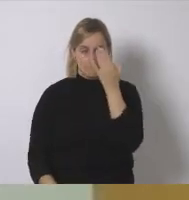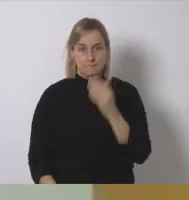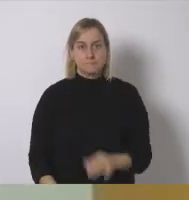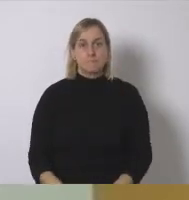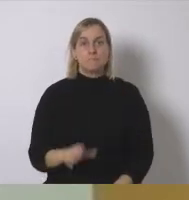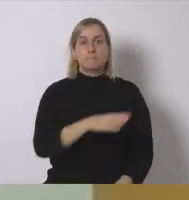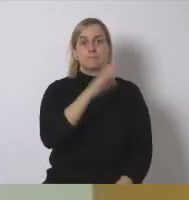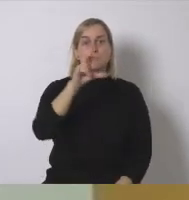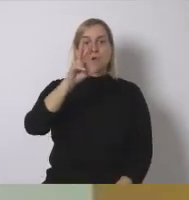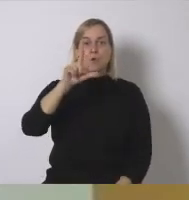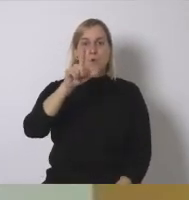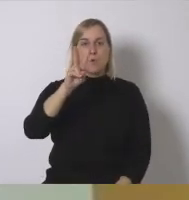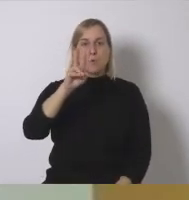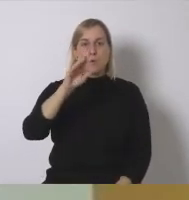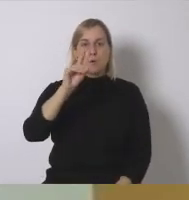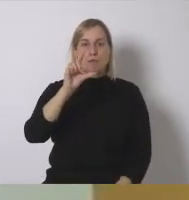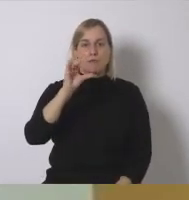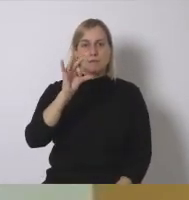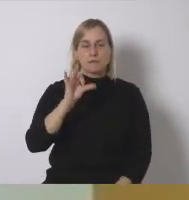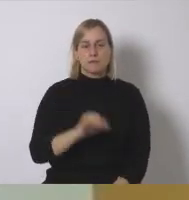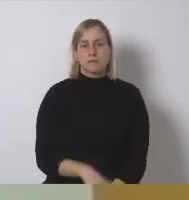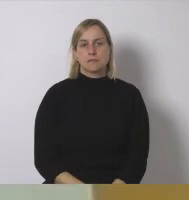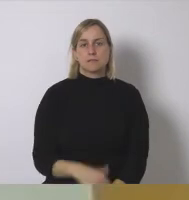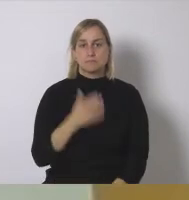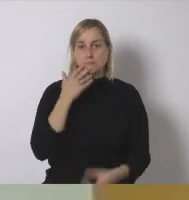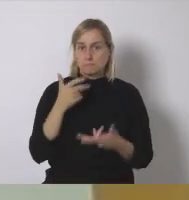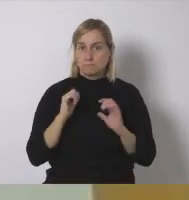así pues Lourdes si te parece bien adelante